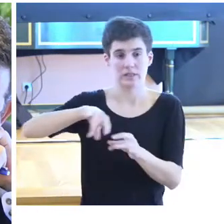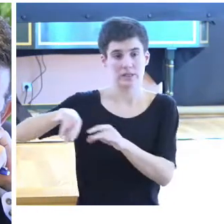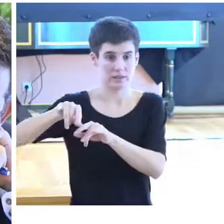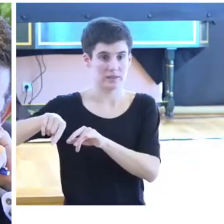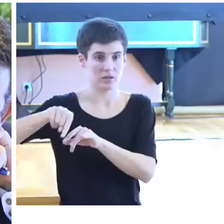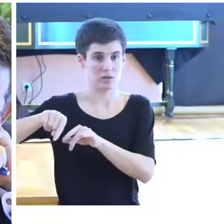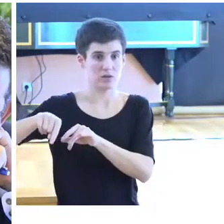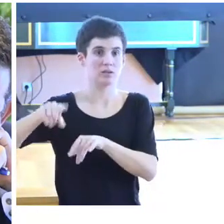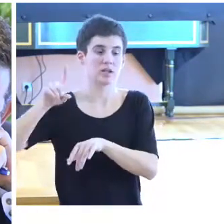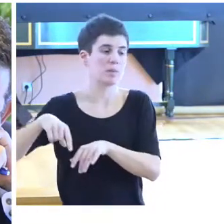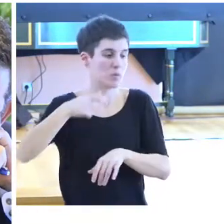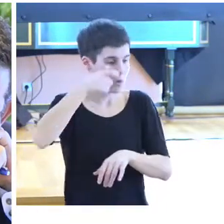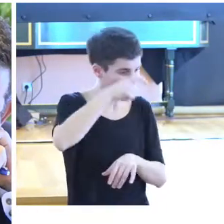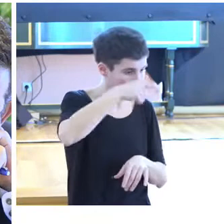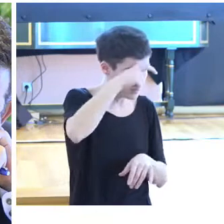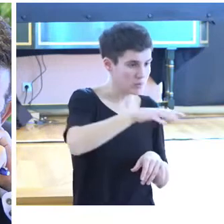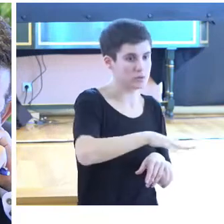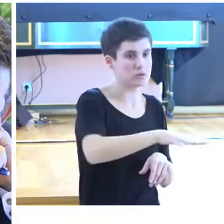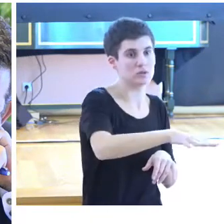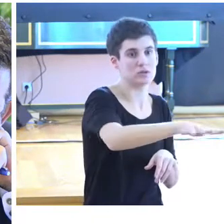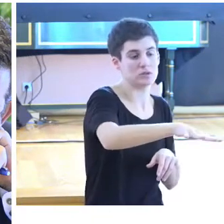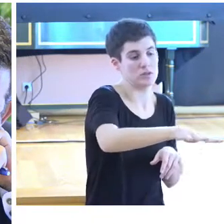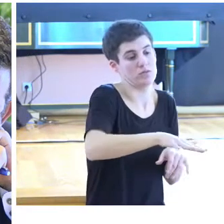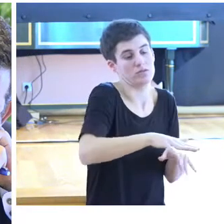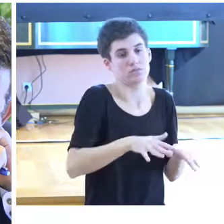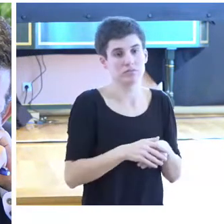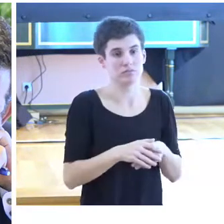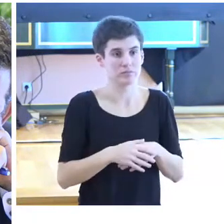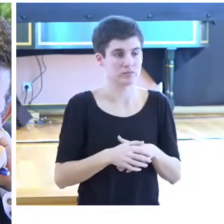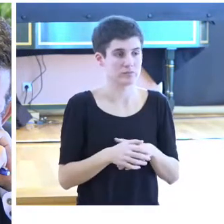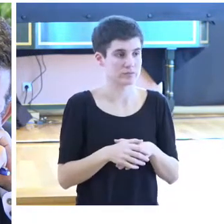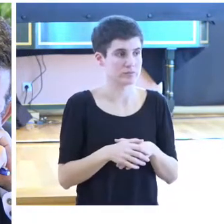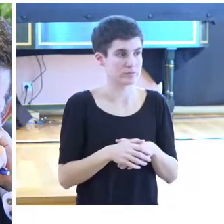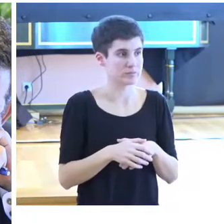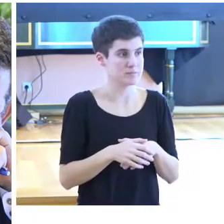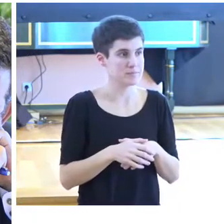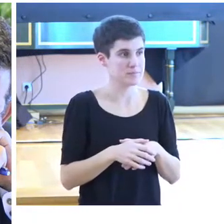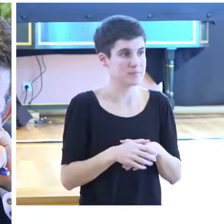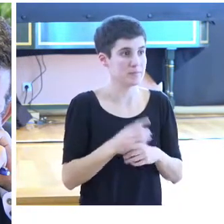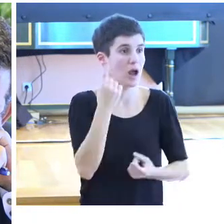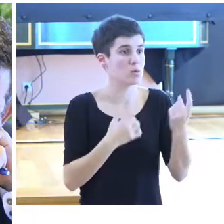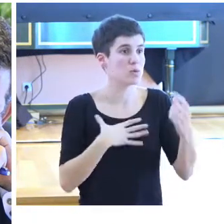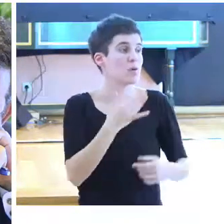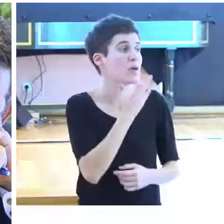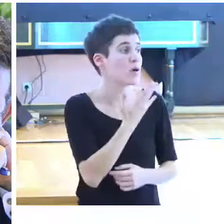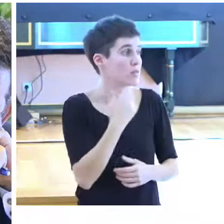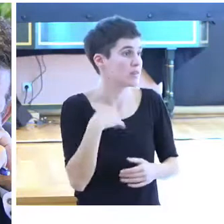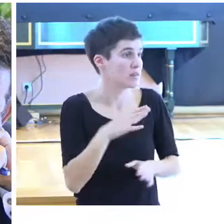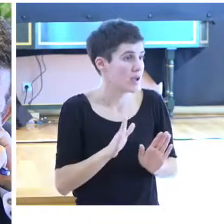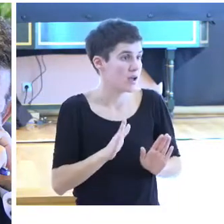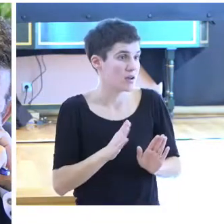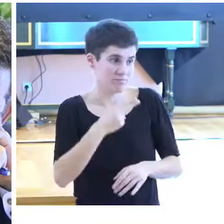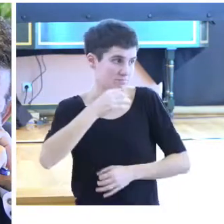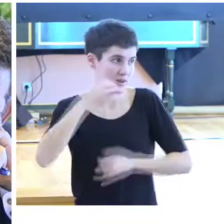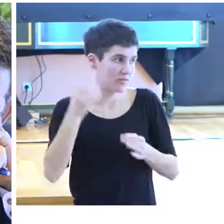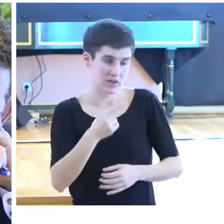también hay pueblos costeros, como son Calella, Llafran, Tamariu y Ayguaxalida, que seguramente algunos de vosotros conoceréis porque habréis ido seguro a